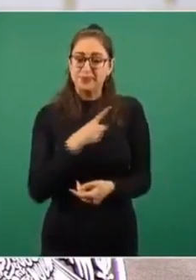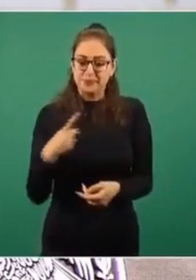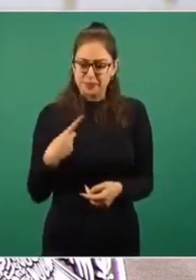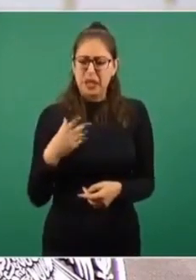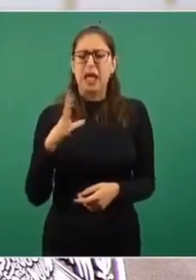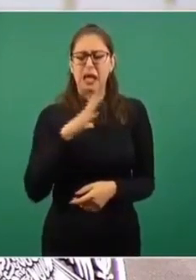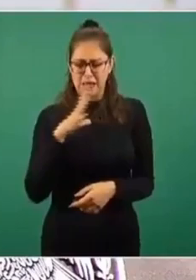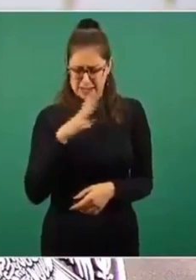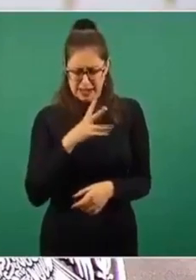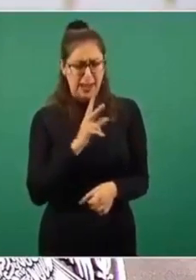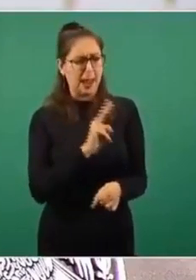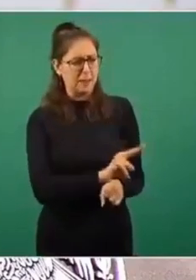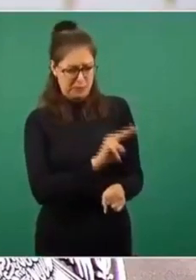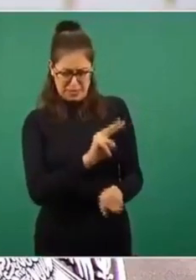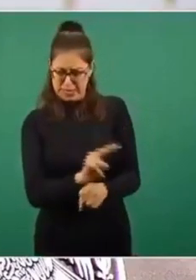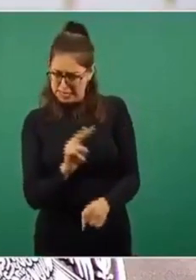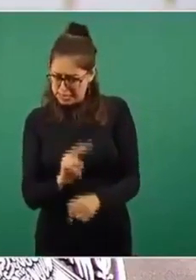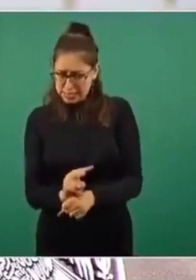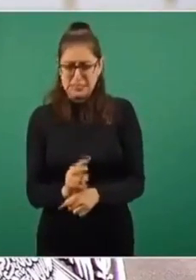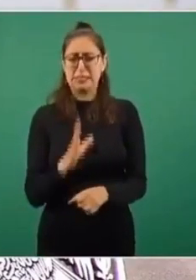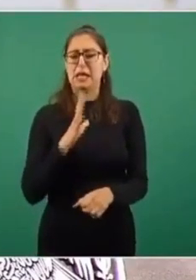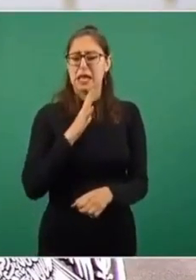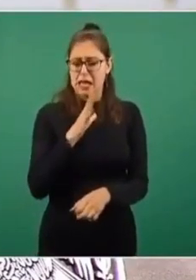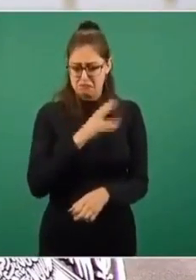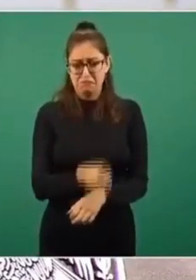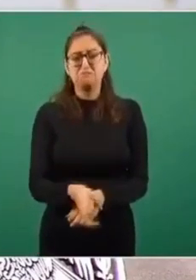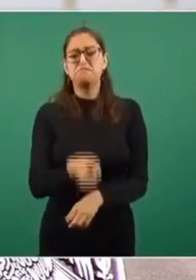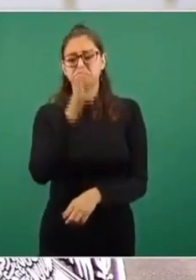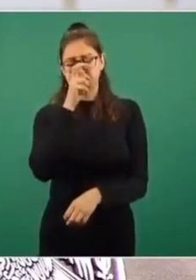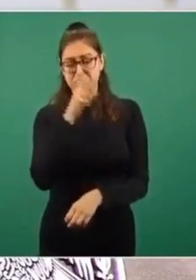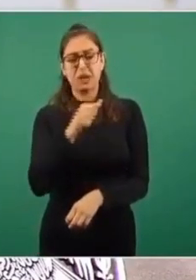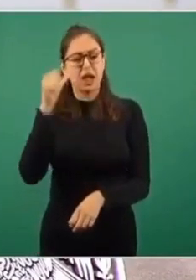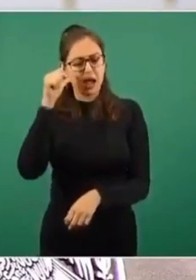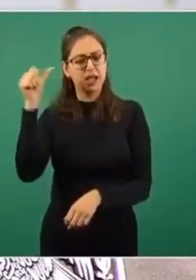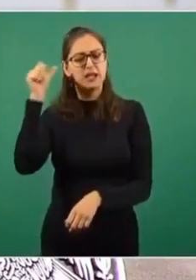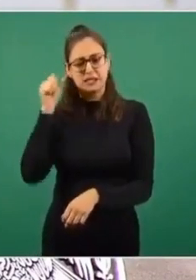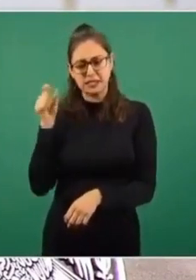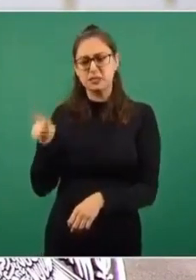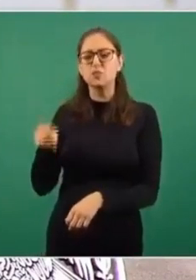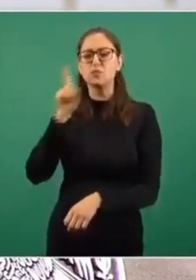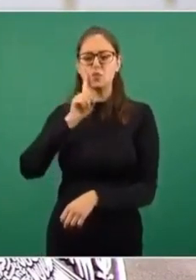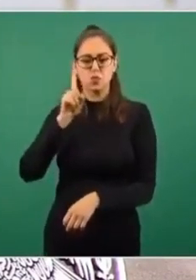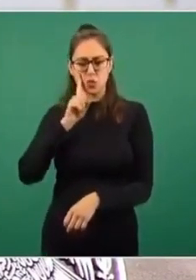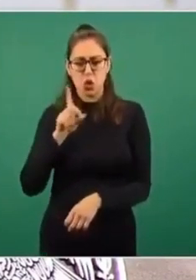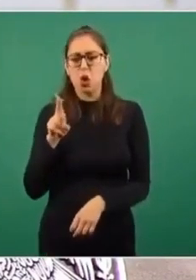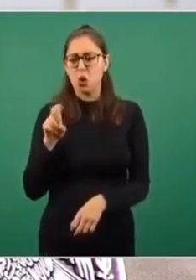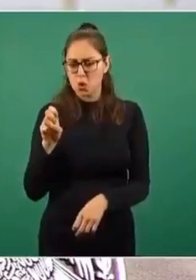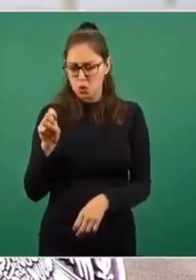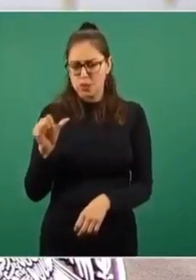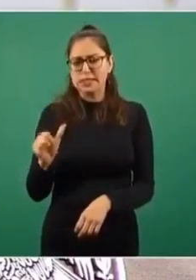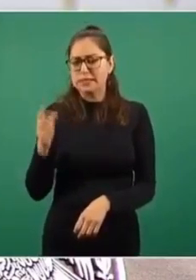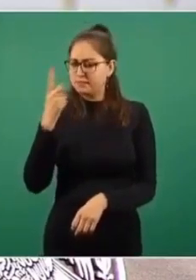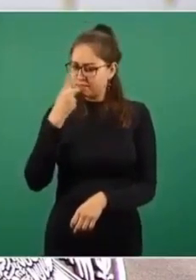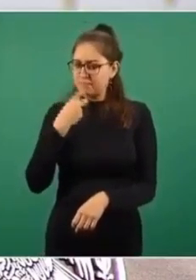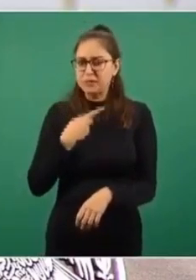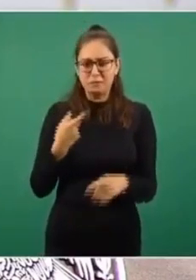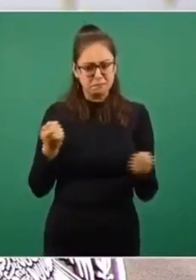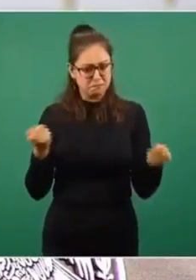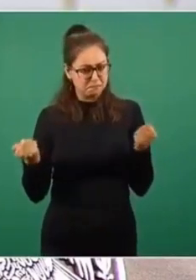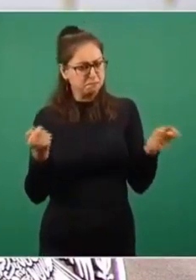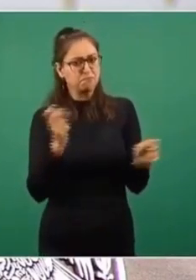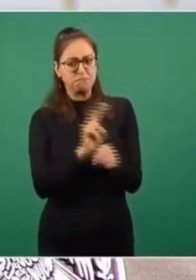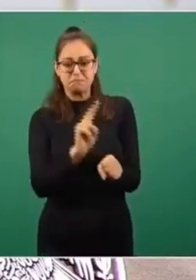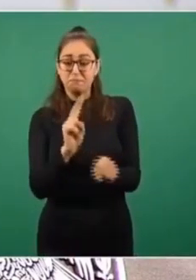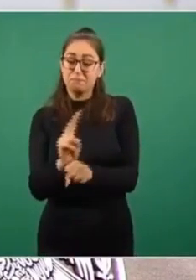inspectores, según me dijo la propia Luisa el día de ayer, y que se tienen controles efectivos, pero como te